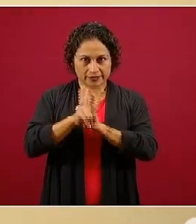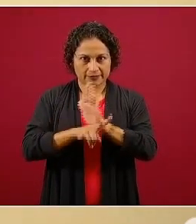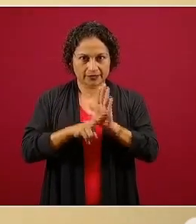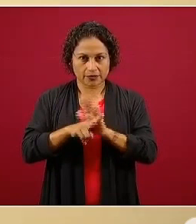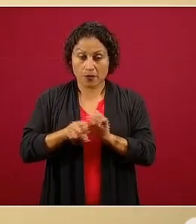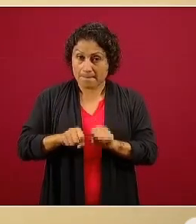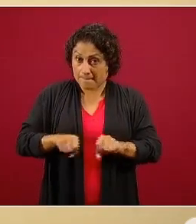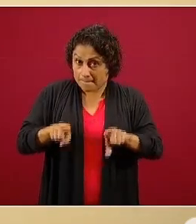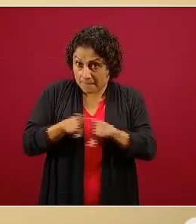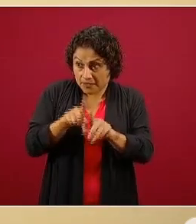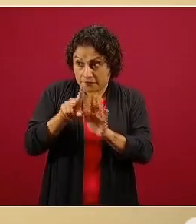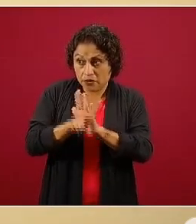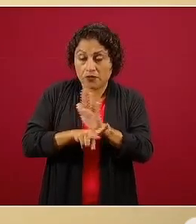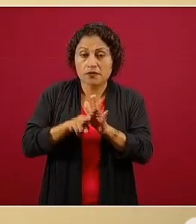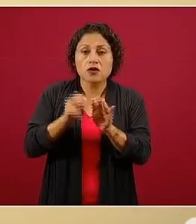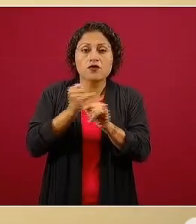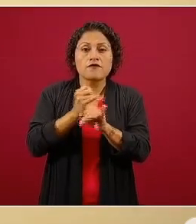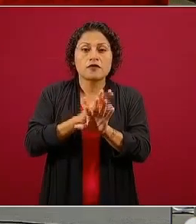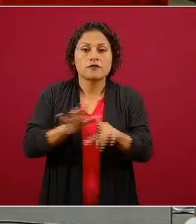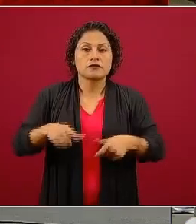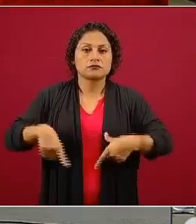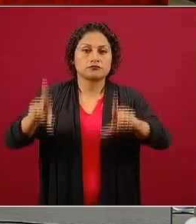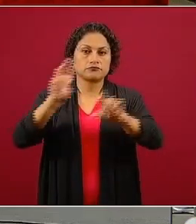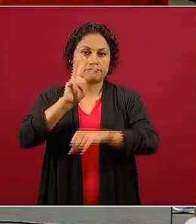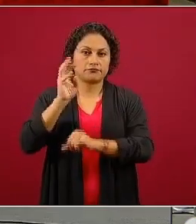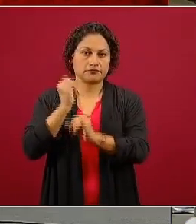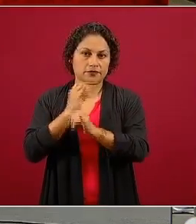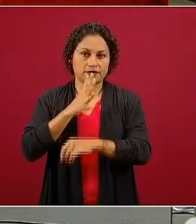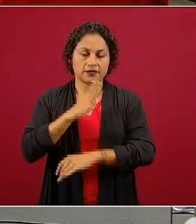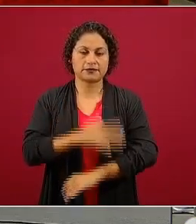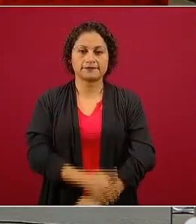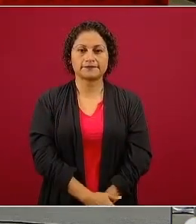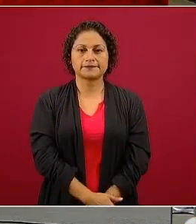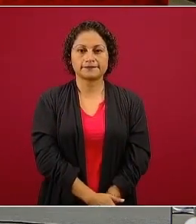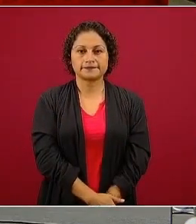plataforma, en donde podrán consultarla. Corre video, por favor.